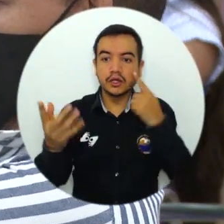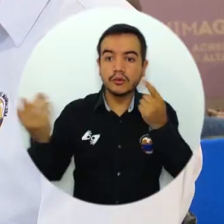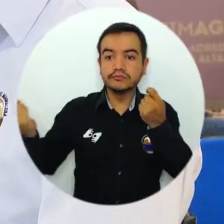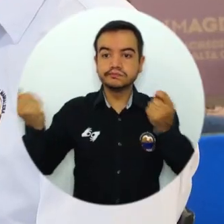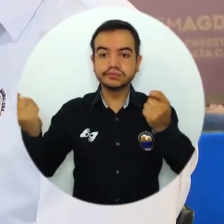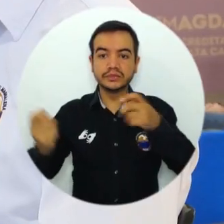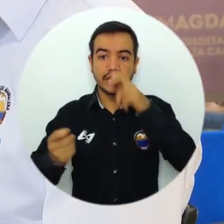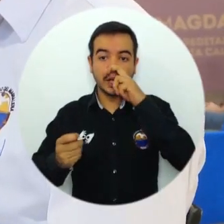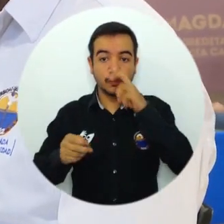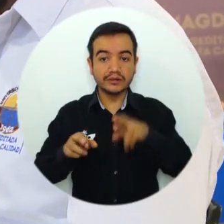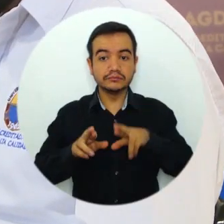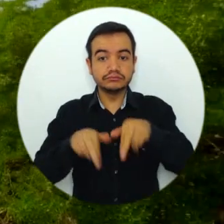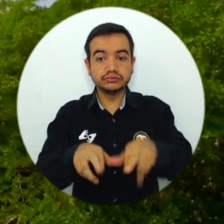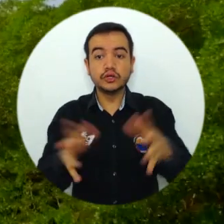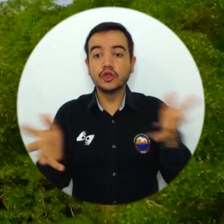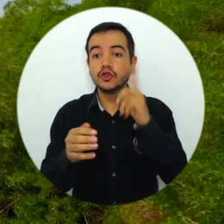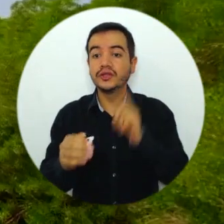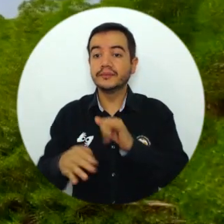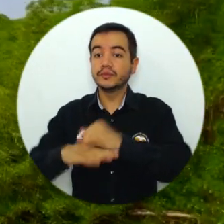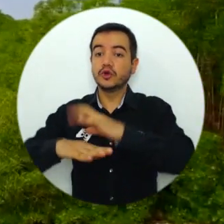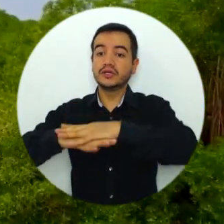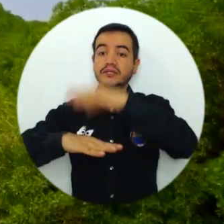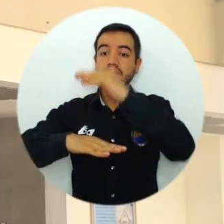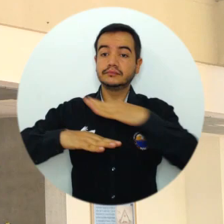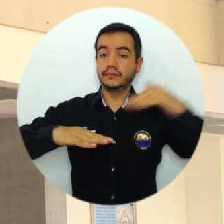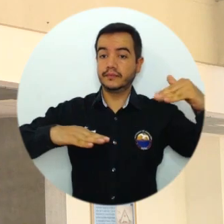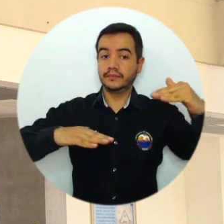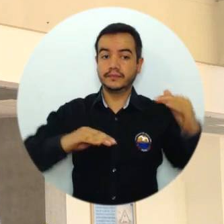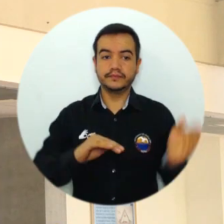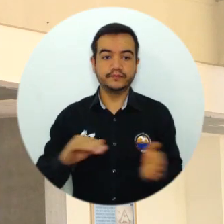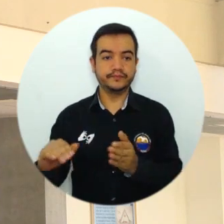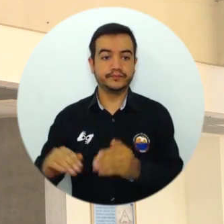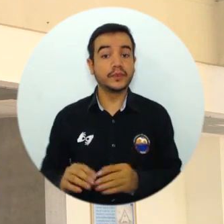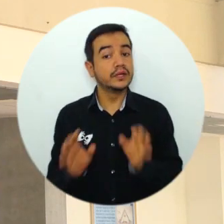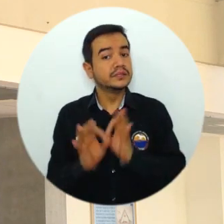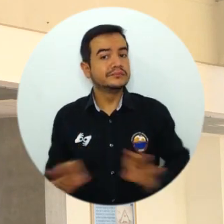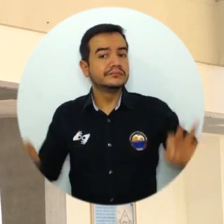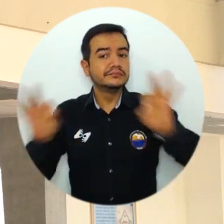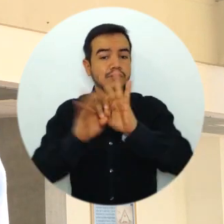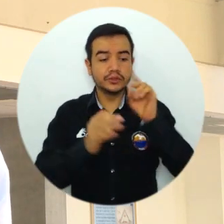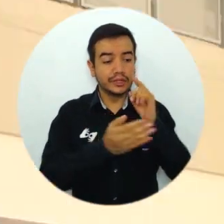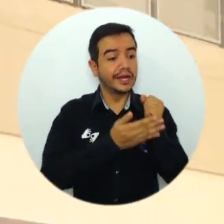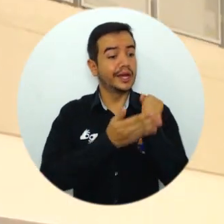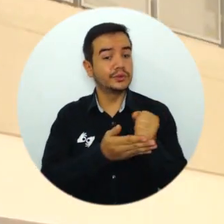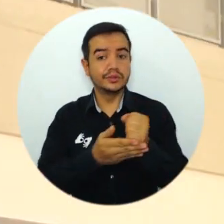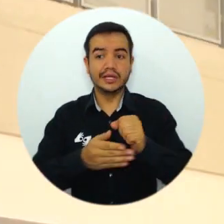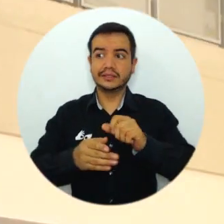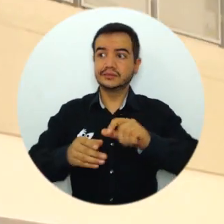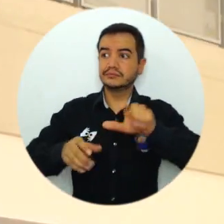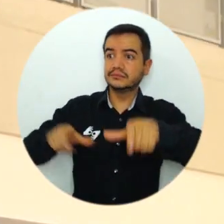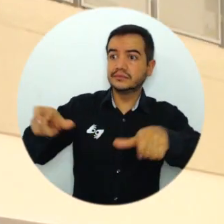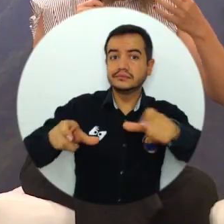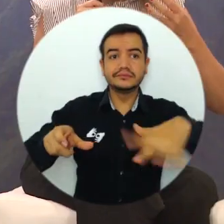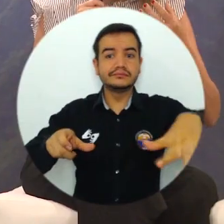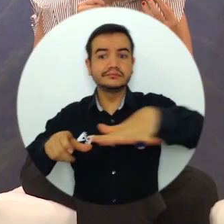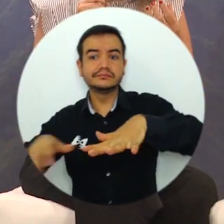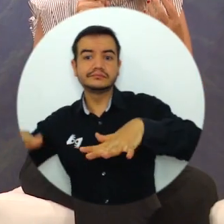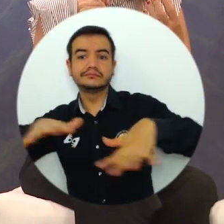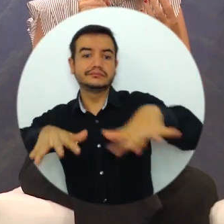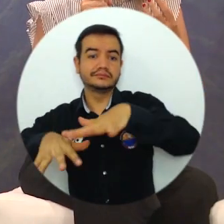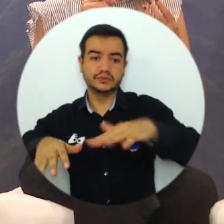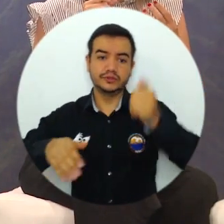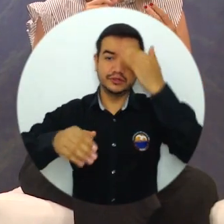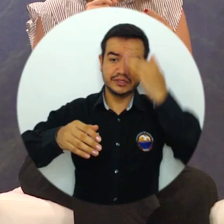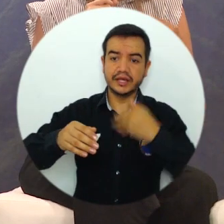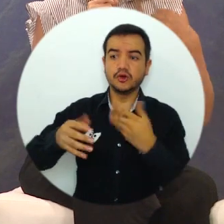manejo del recurso hídrico en la Sierra Nevada de Santa Marta. Es muy importante colaborar con los actores locales. Por supuesto, tenemos diferentes canales de